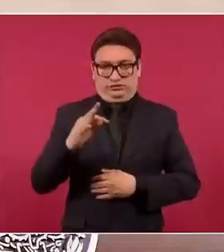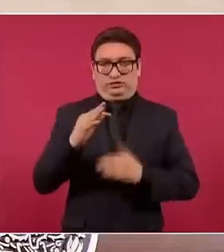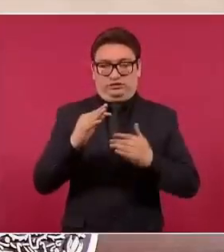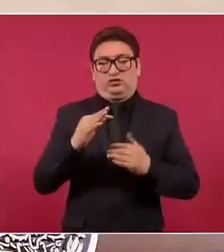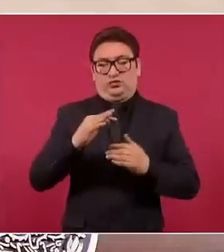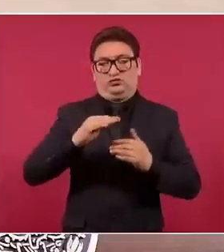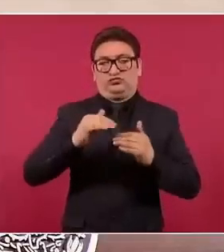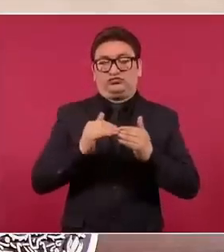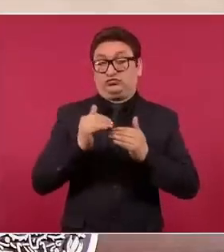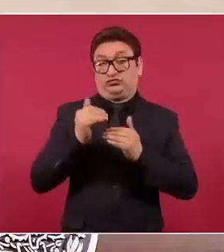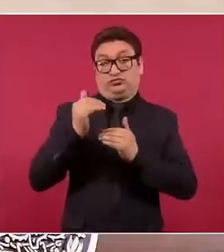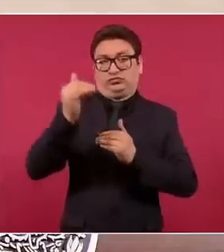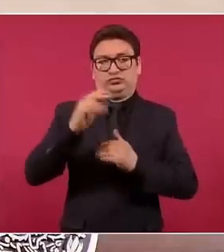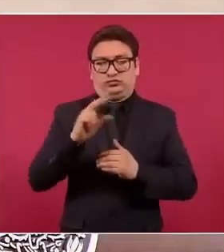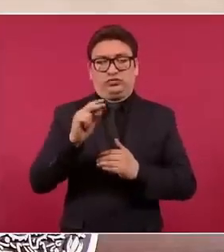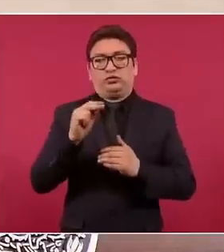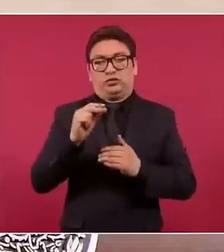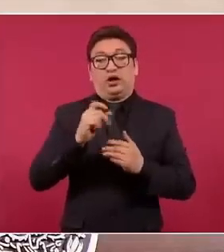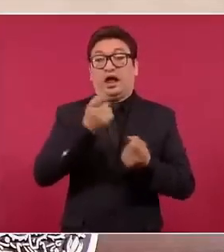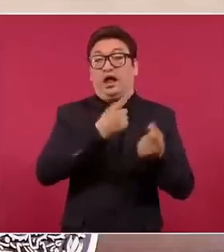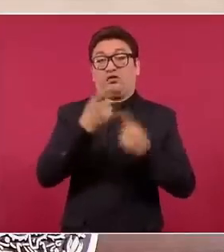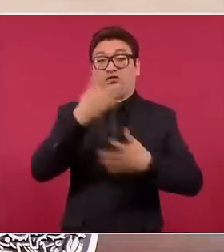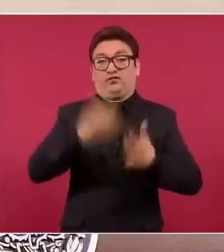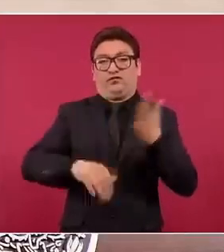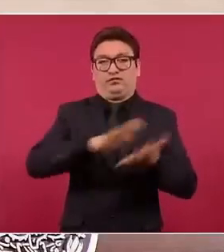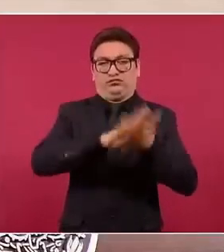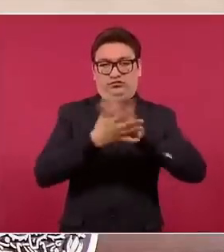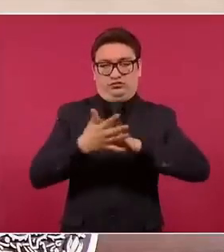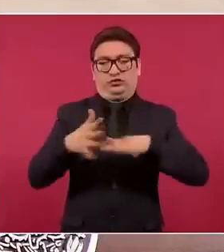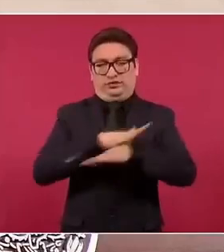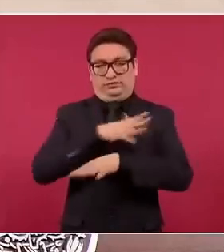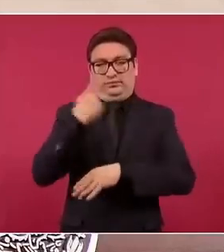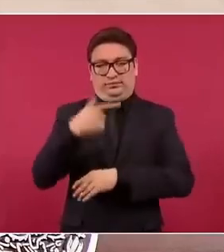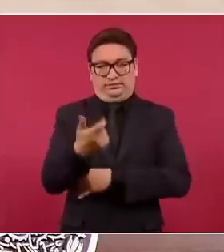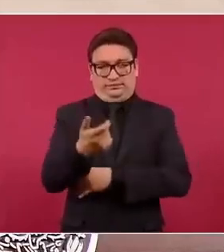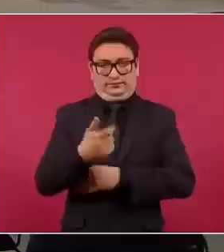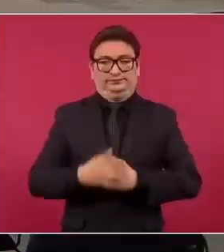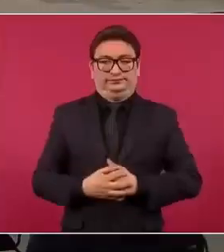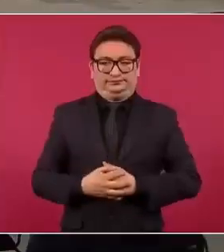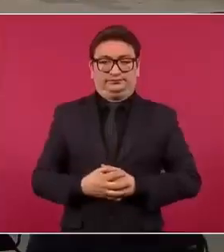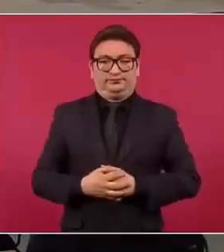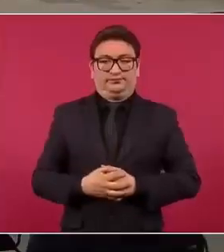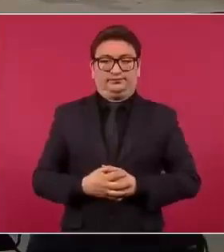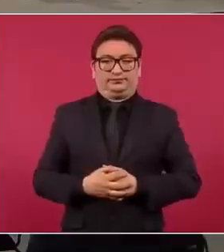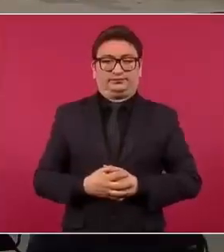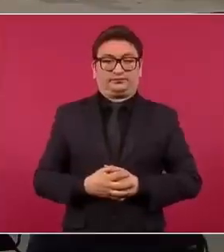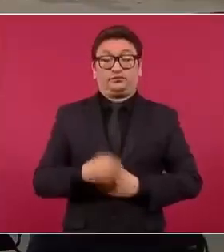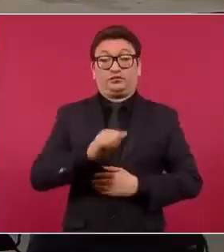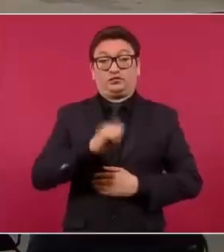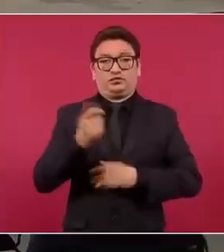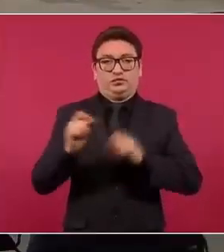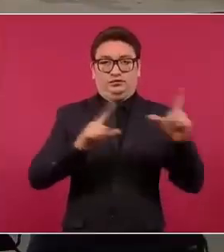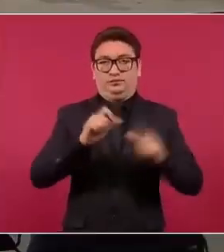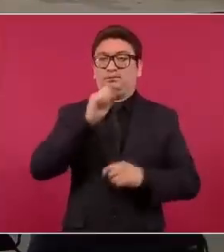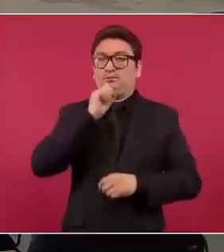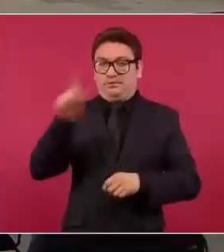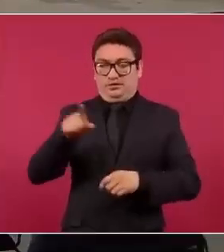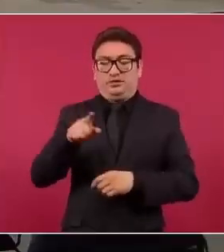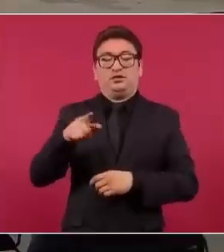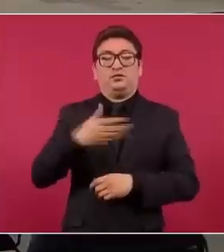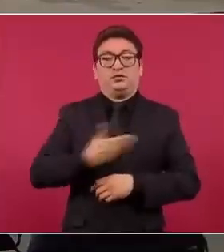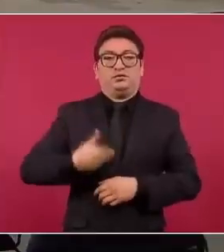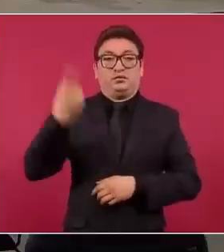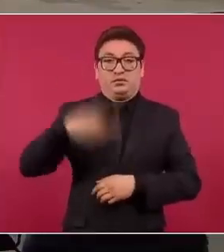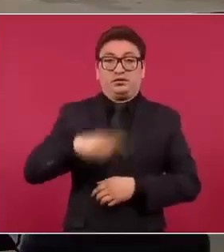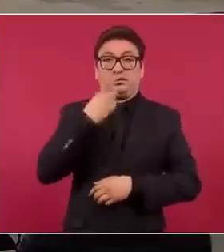que no se hubieran convertido a pesos. En la que sigue. También, como lo instruyó el presidente, acabamos con los